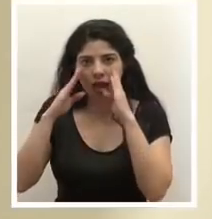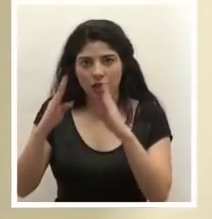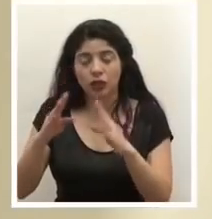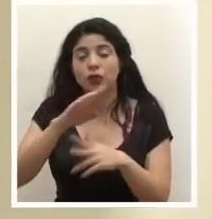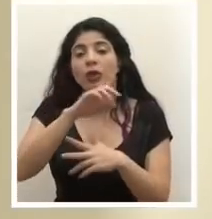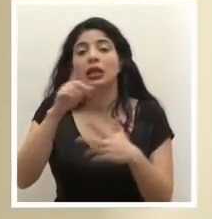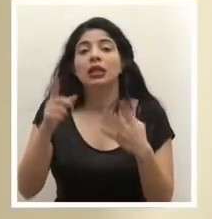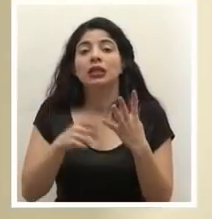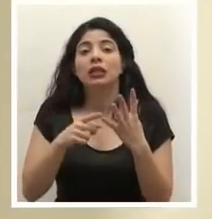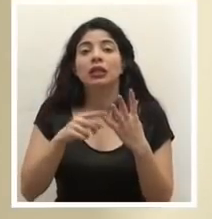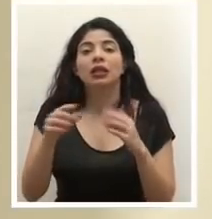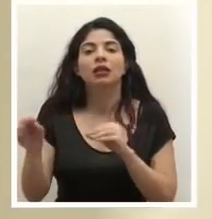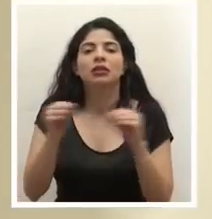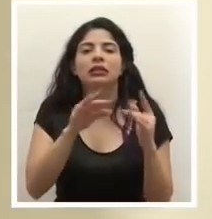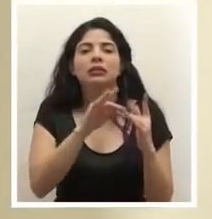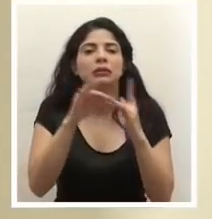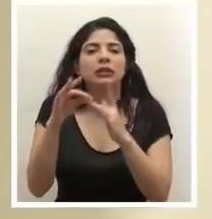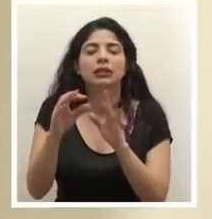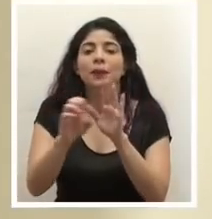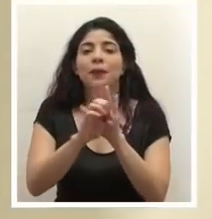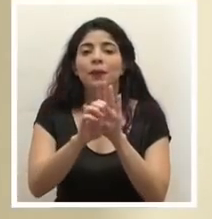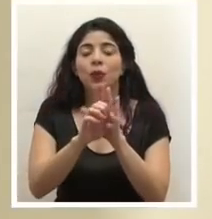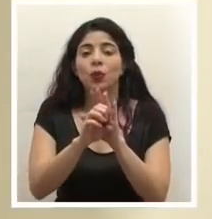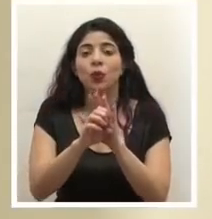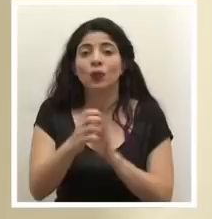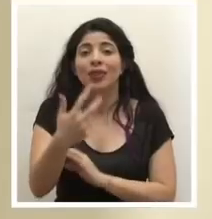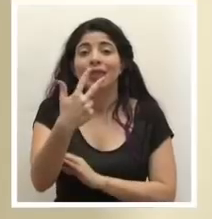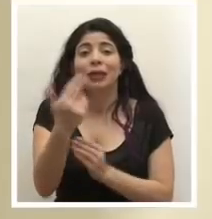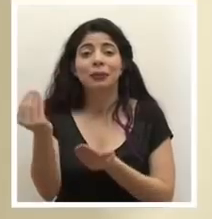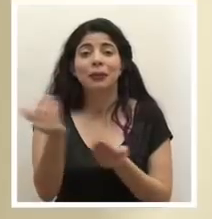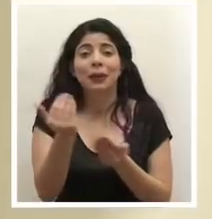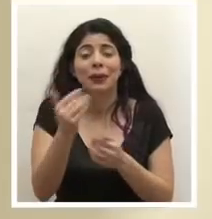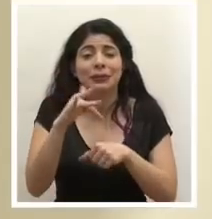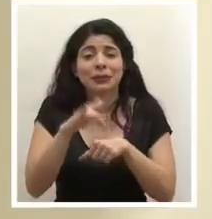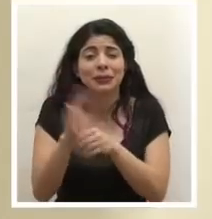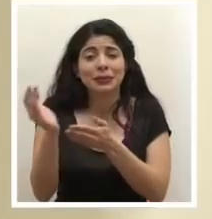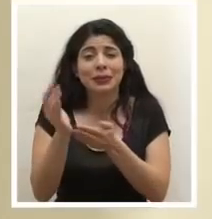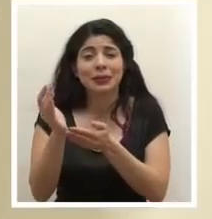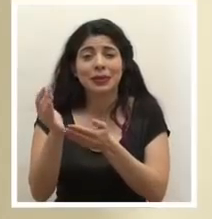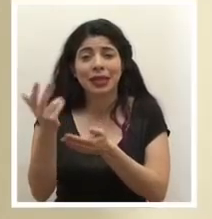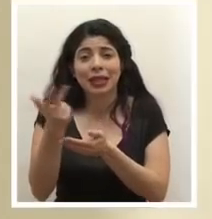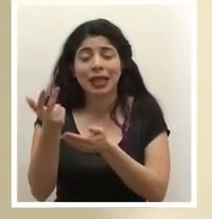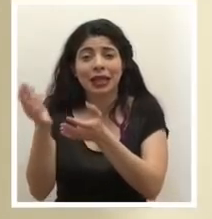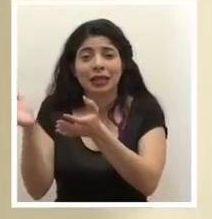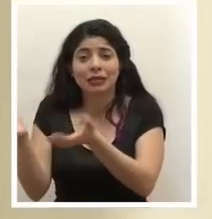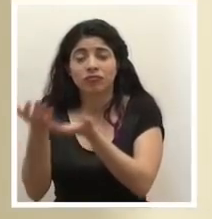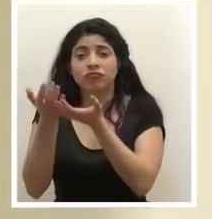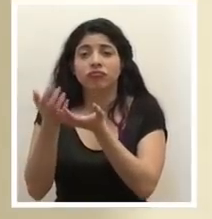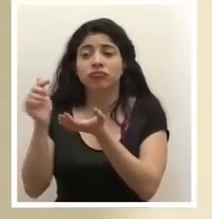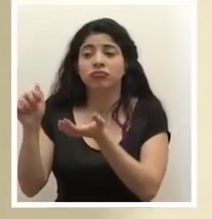traslados especializados, como lo que fue el traslado de los tres bebés prematuros que se trasladaron de